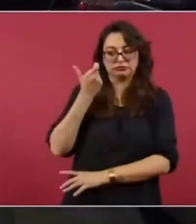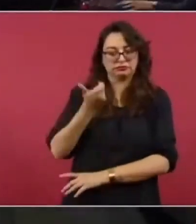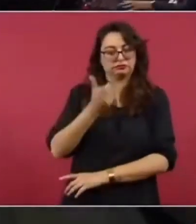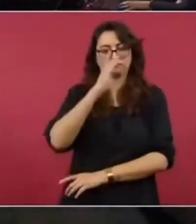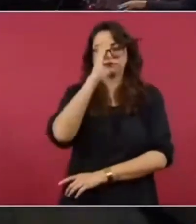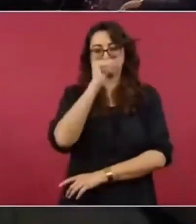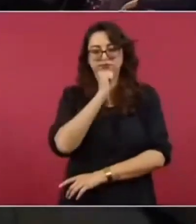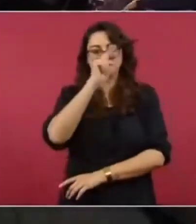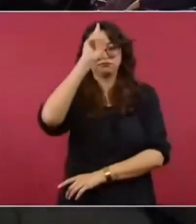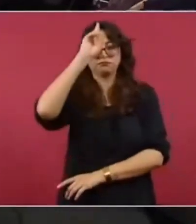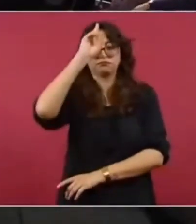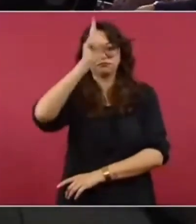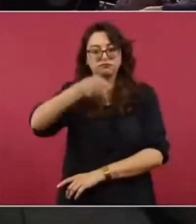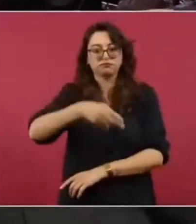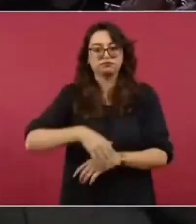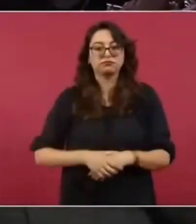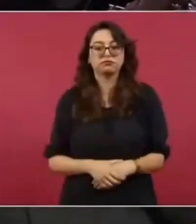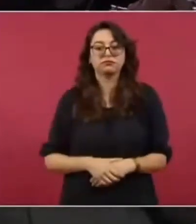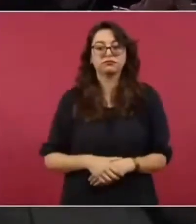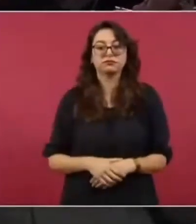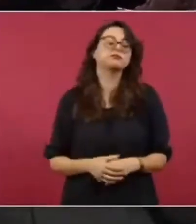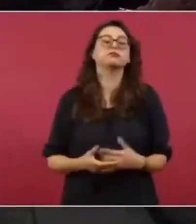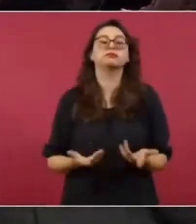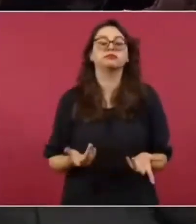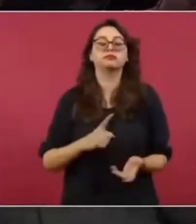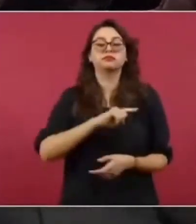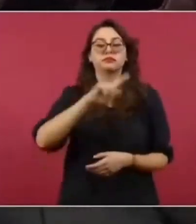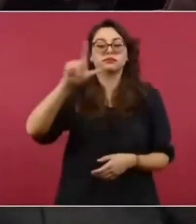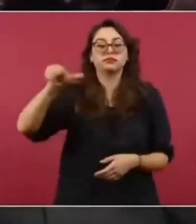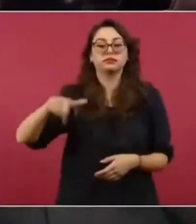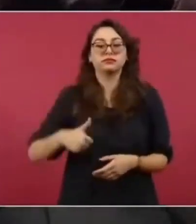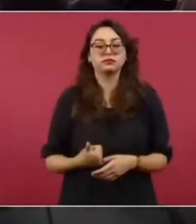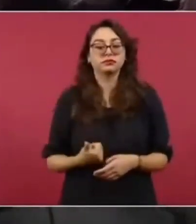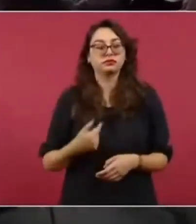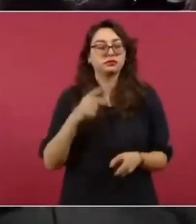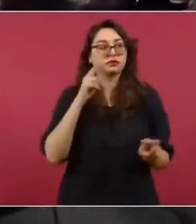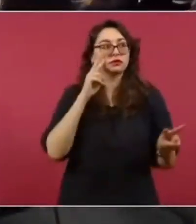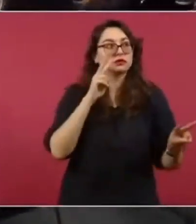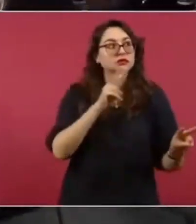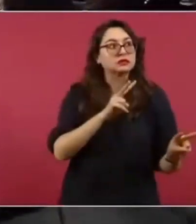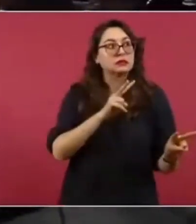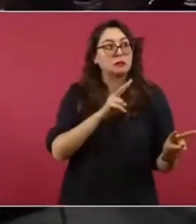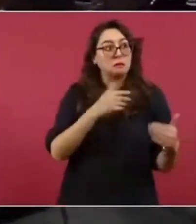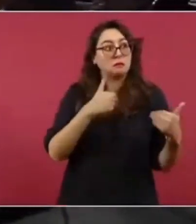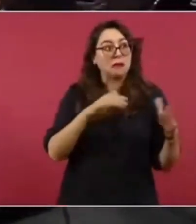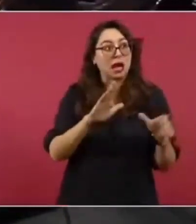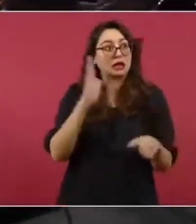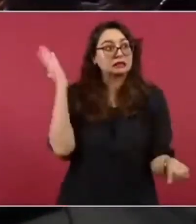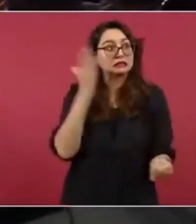se liberen las cuentas de la familia el mismo día